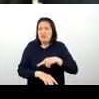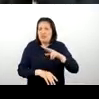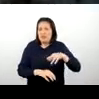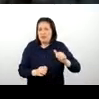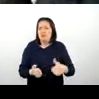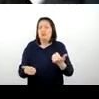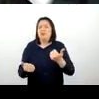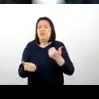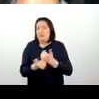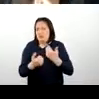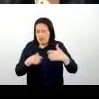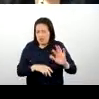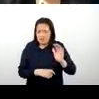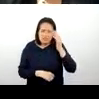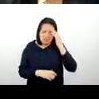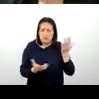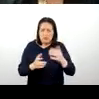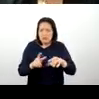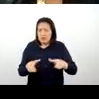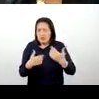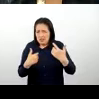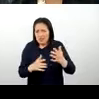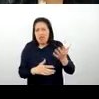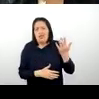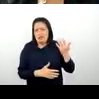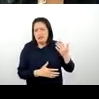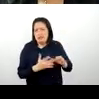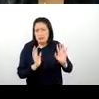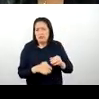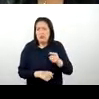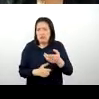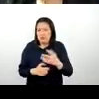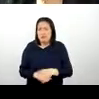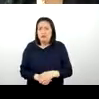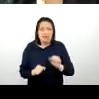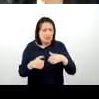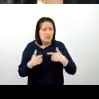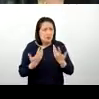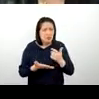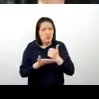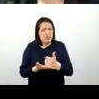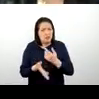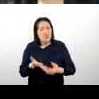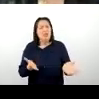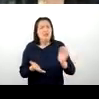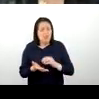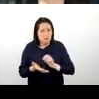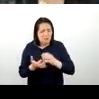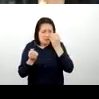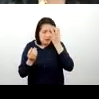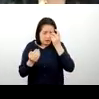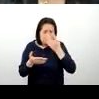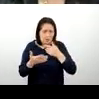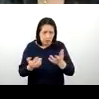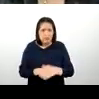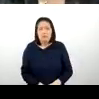identificada y en el cual hemos estado viendo ciertos ítems que puede ayudar a enriquecer un poco más la información del lugar?